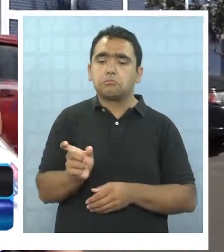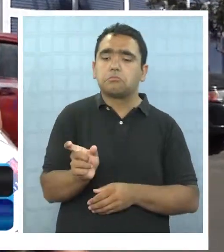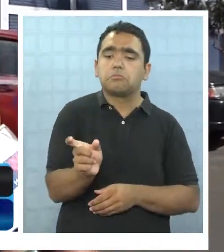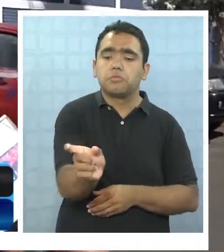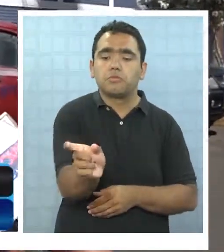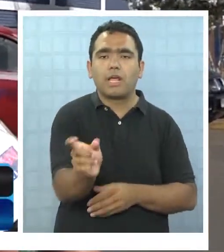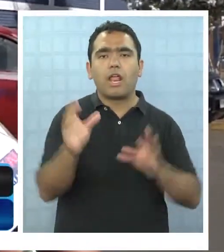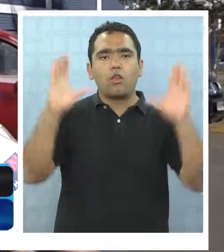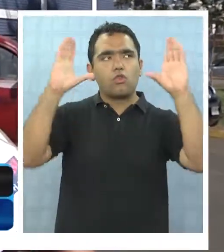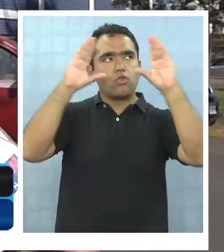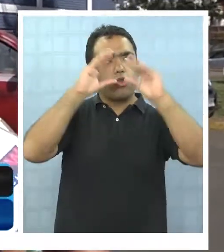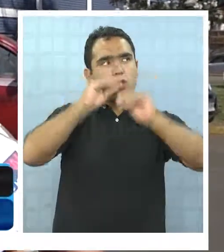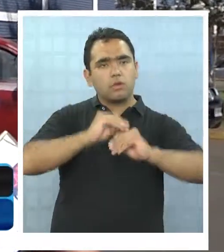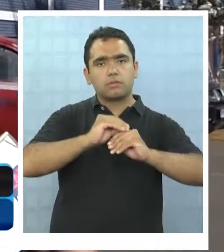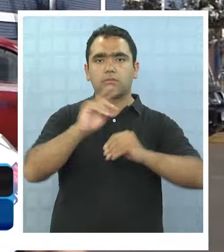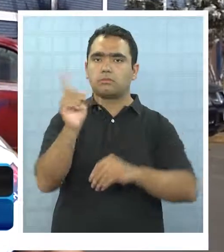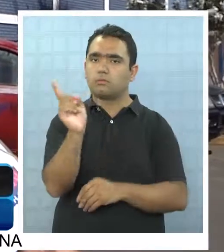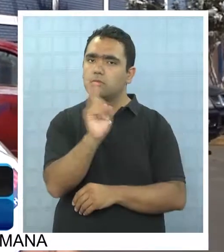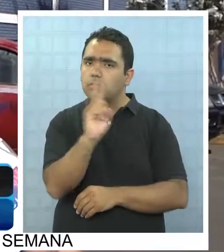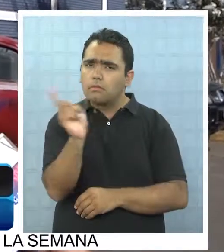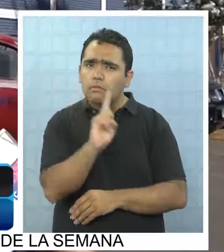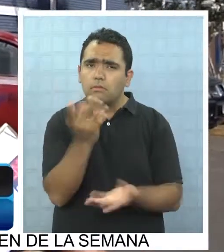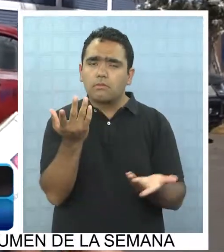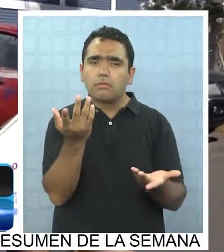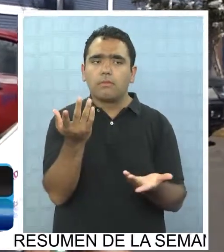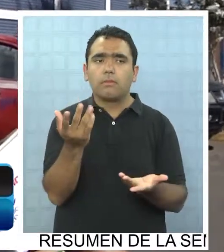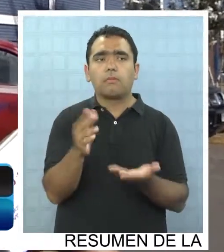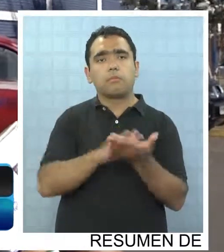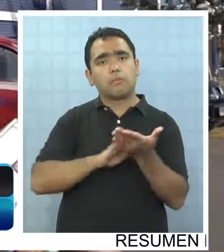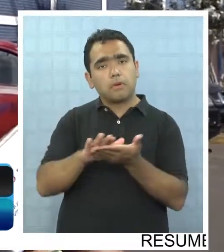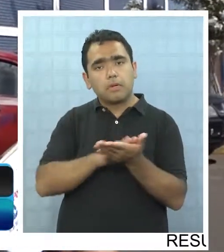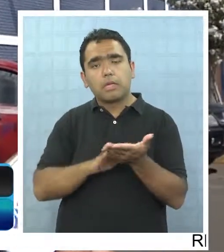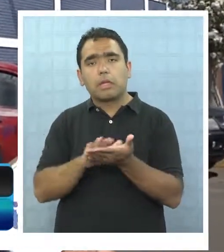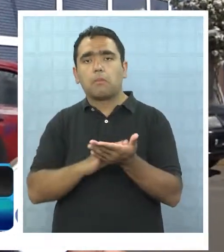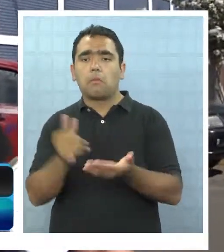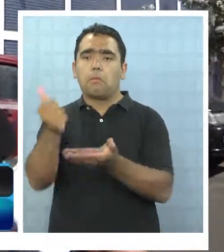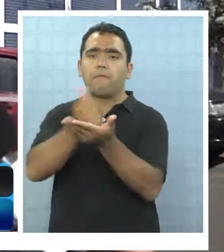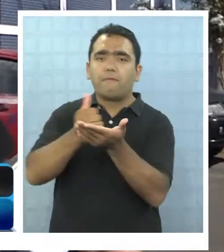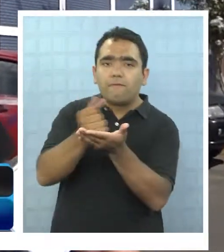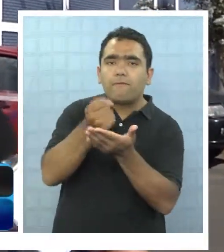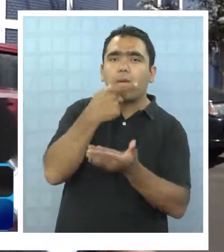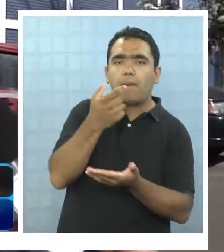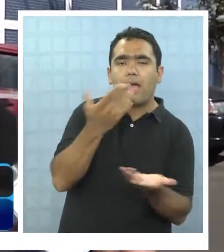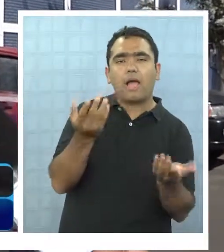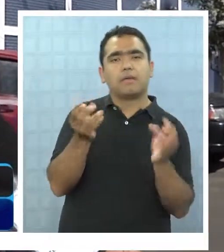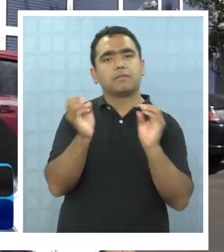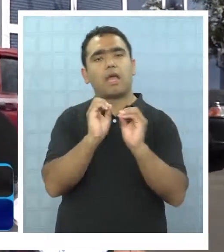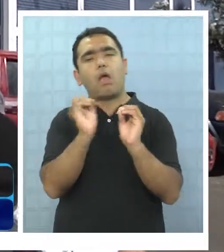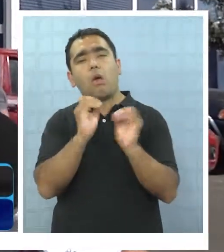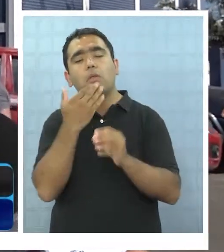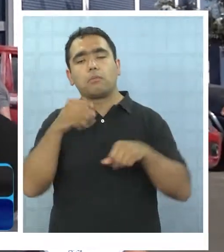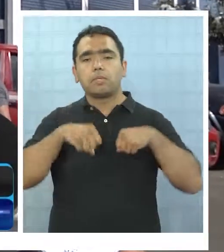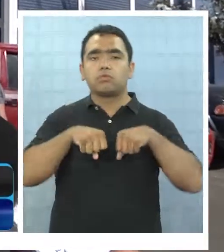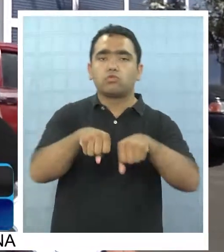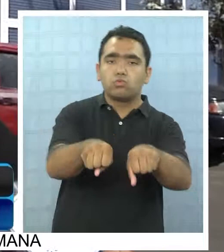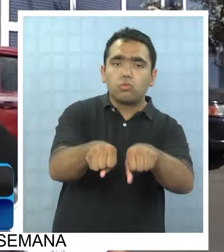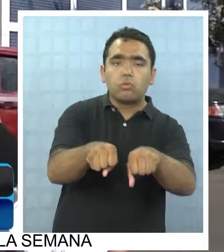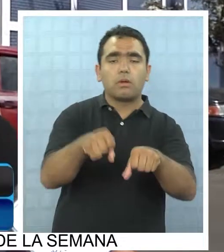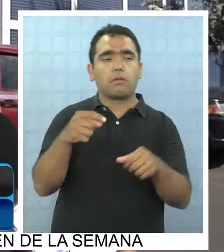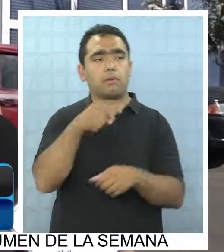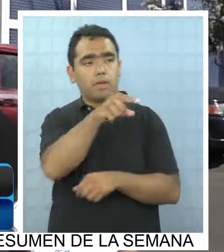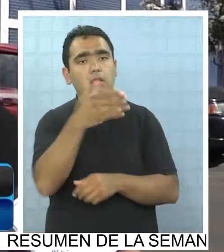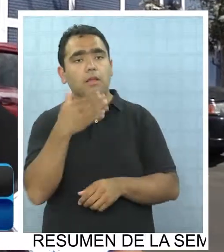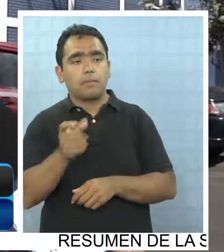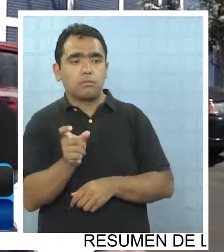en las noches de cajeros bancarios. Saquen dinero, por ejemplo, en farmacias, supermercados, que es mucho más seguro,